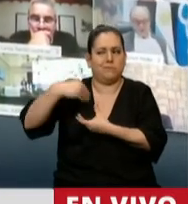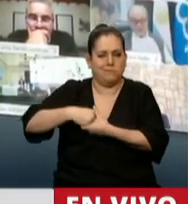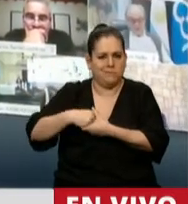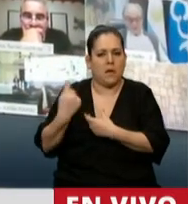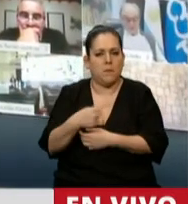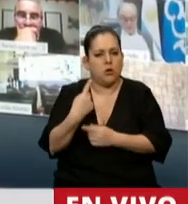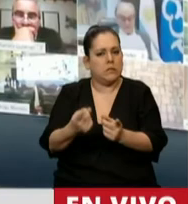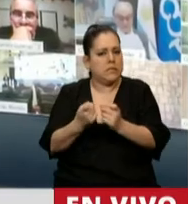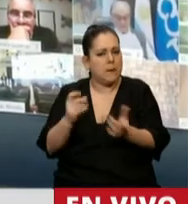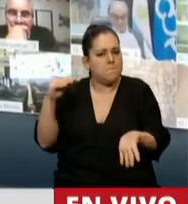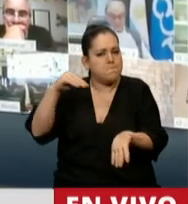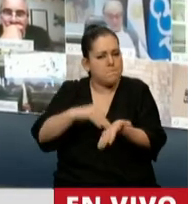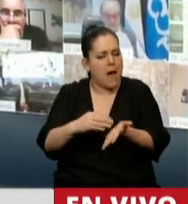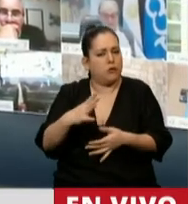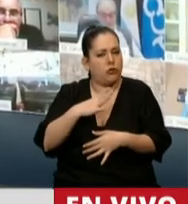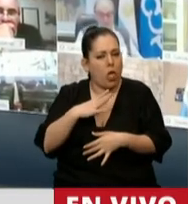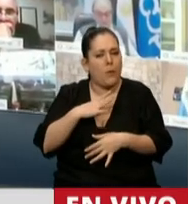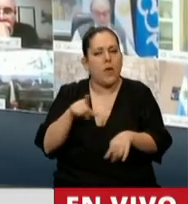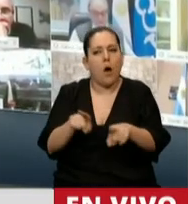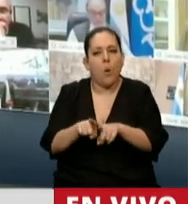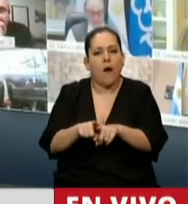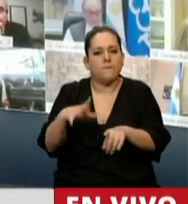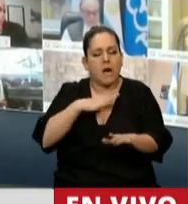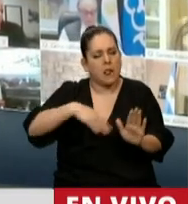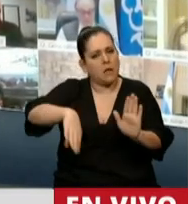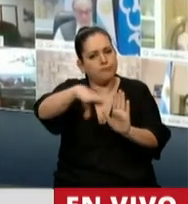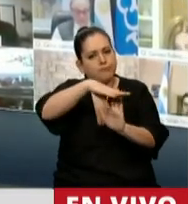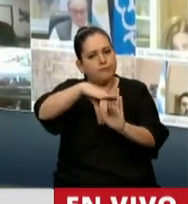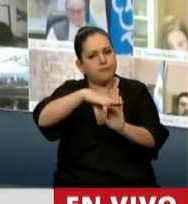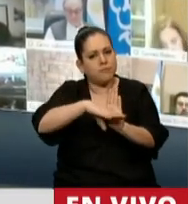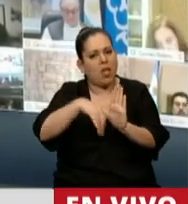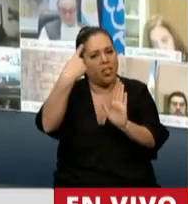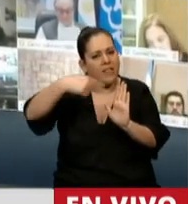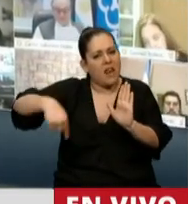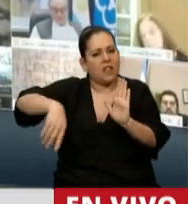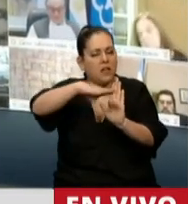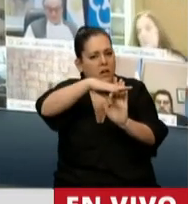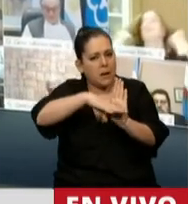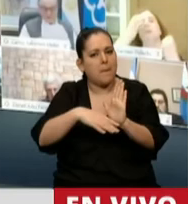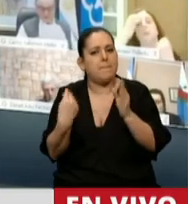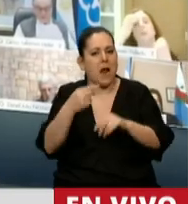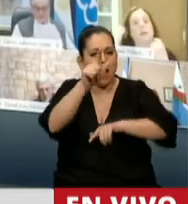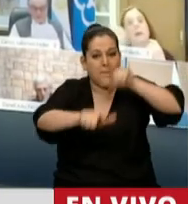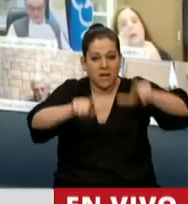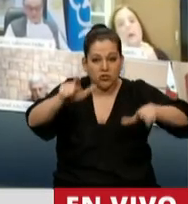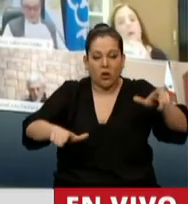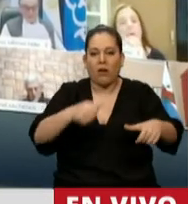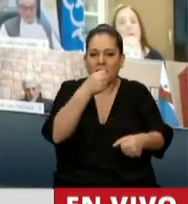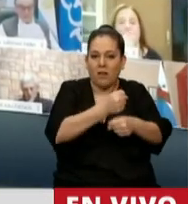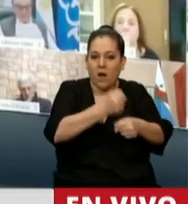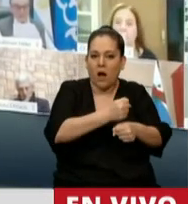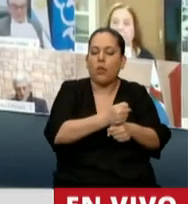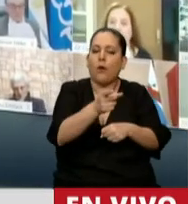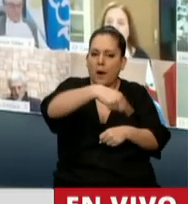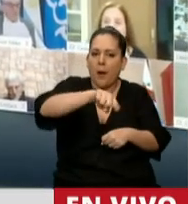seguir estableciendo regímenes para que los contribuyentes argentinos puedan